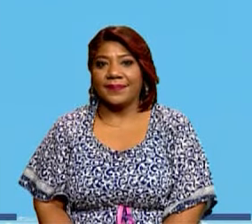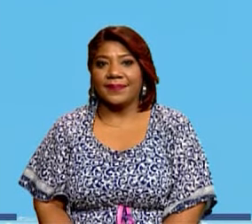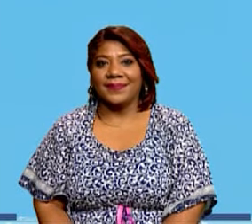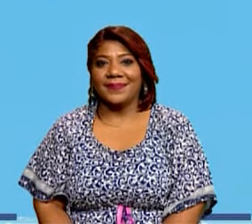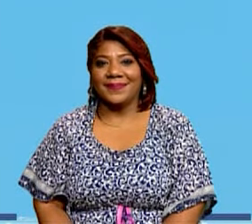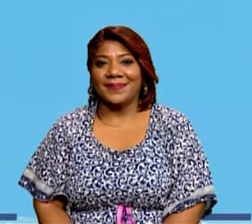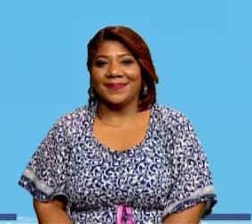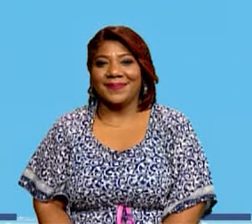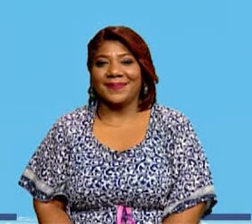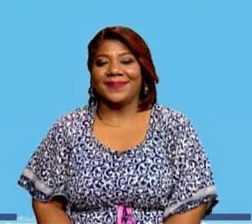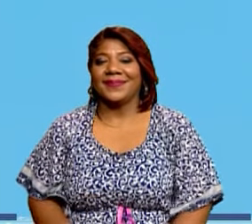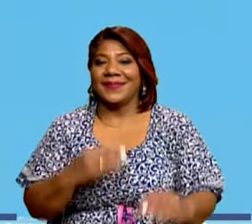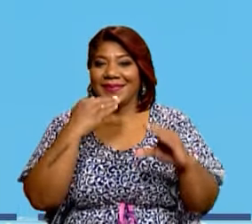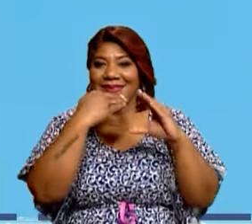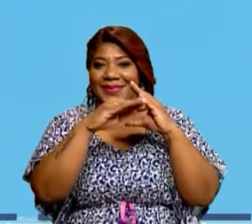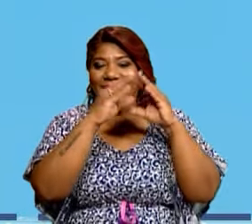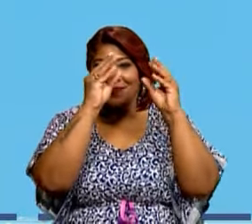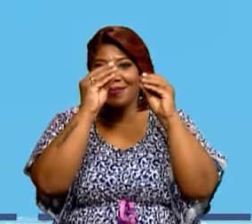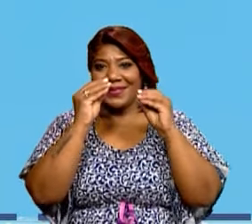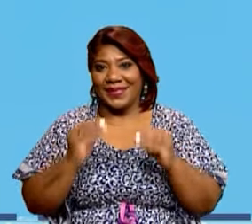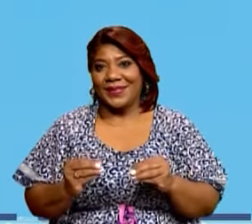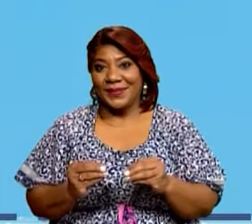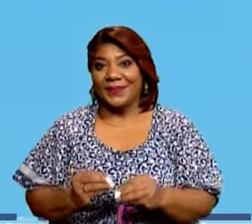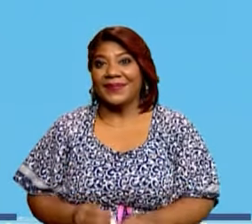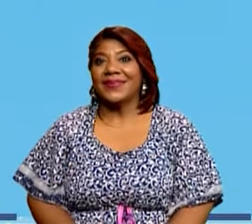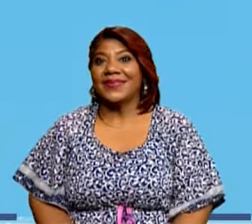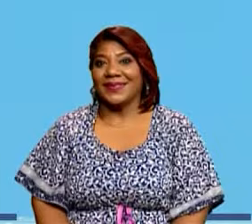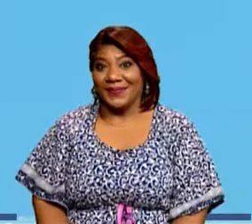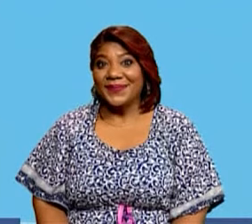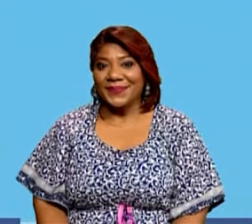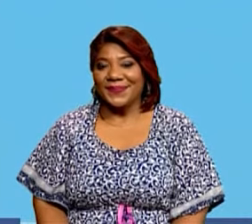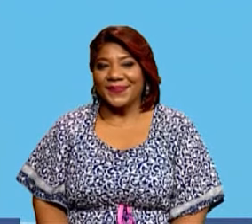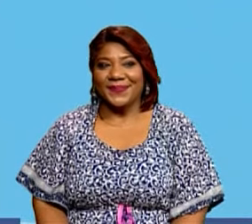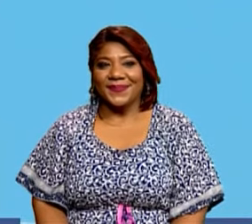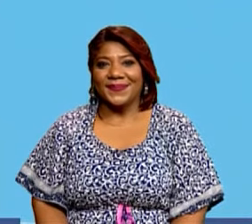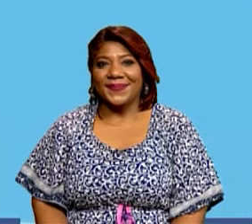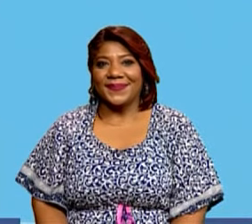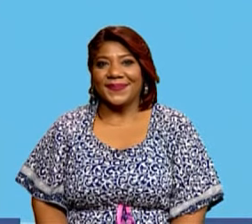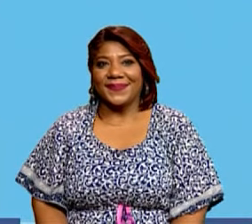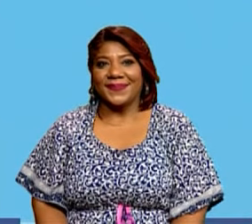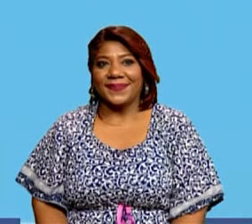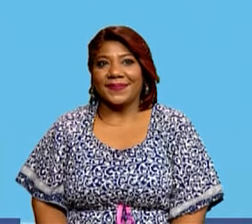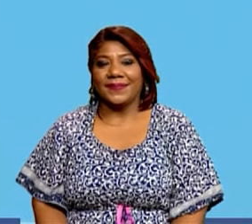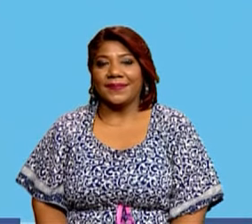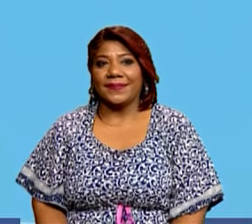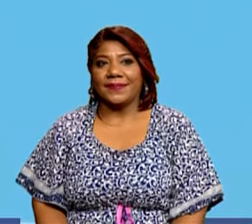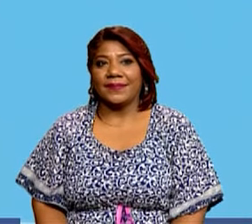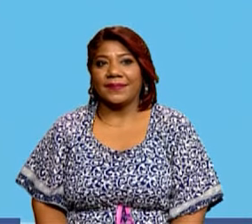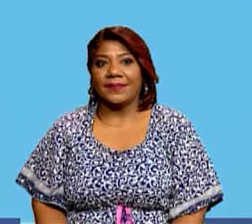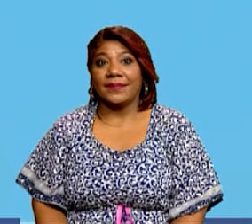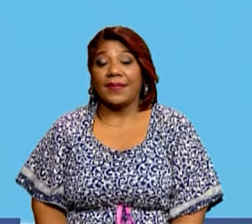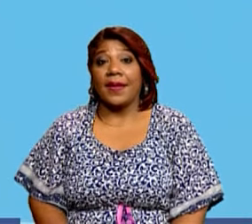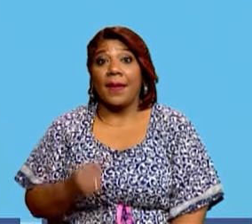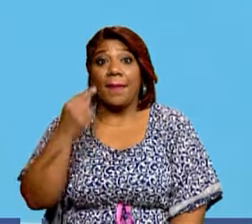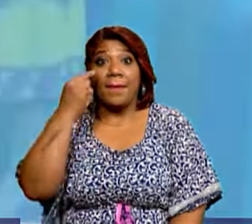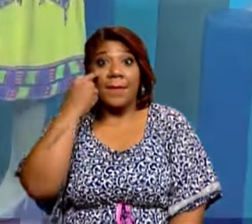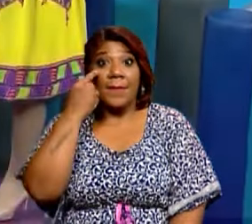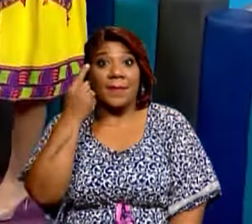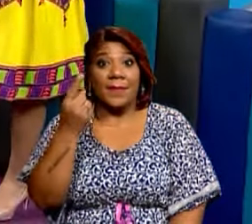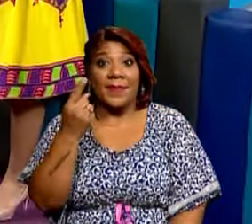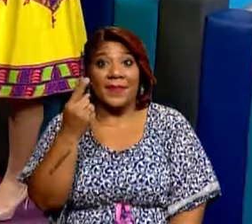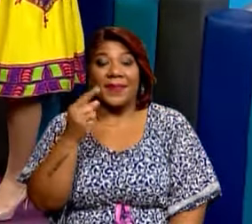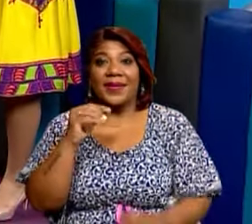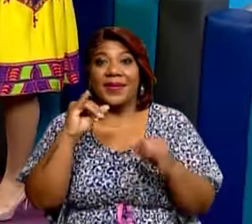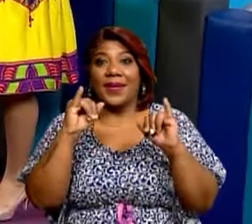Y así se lo puedas enviar a tu maestra. ¿Bien? Ahora, te tengo aquí un super